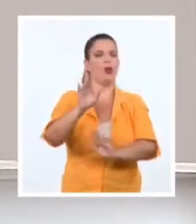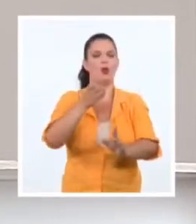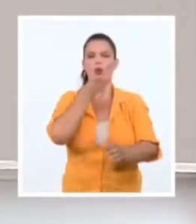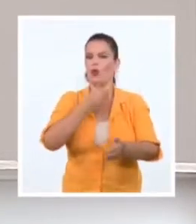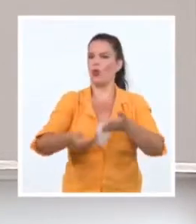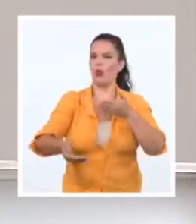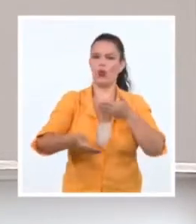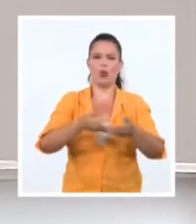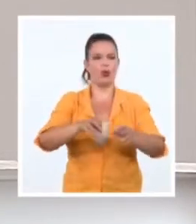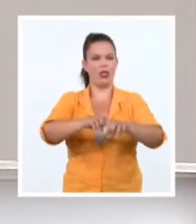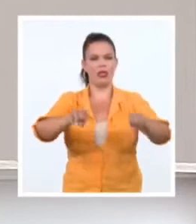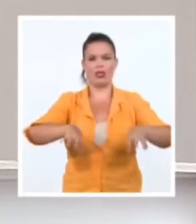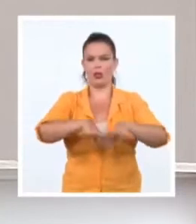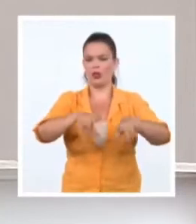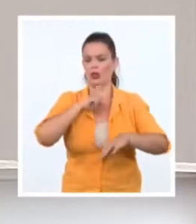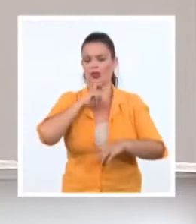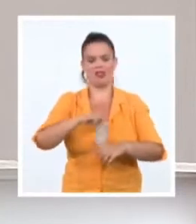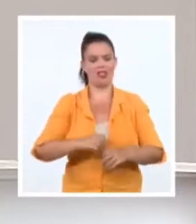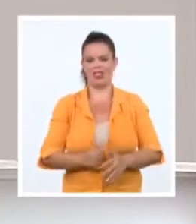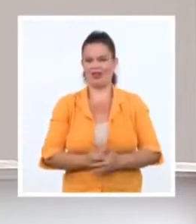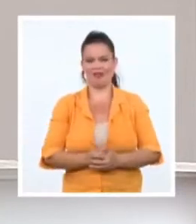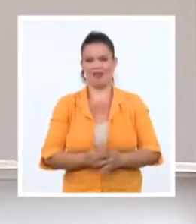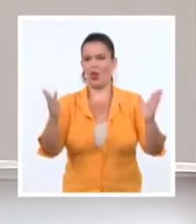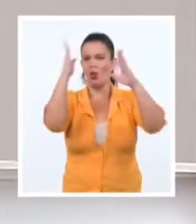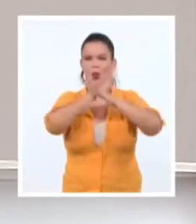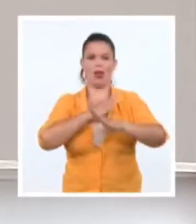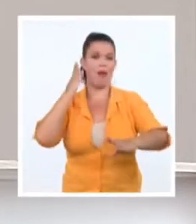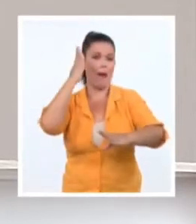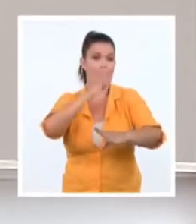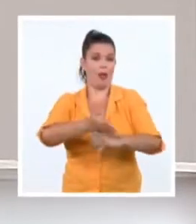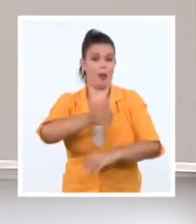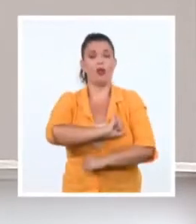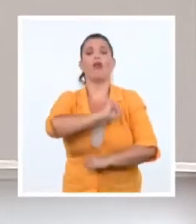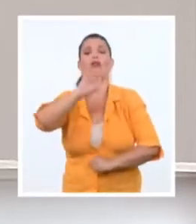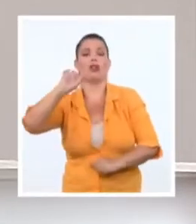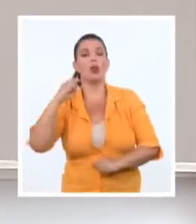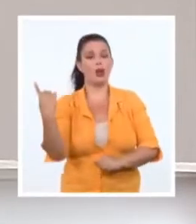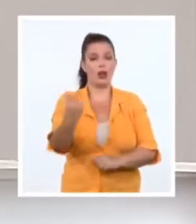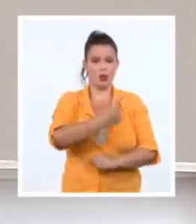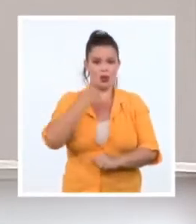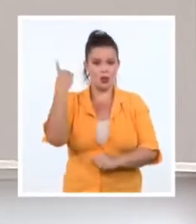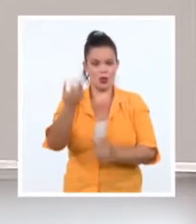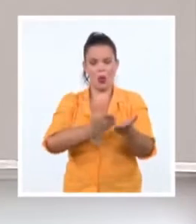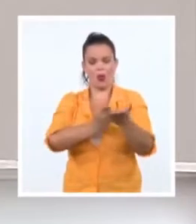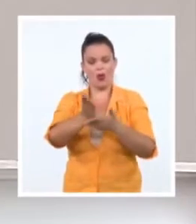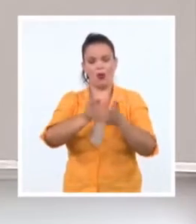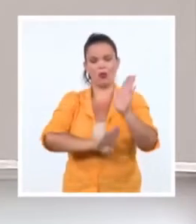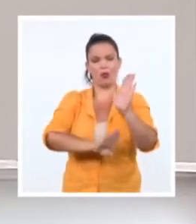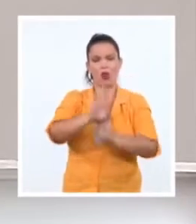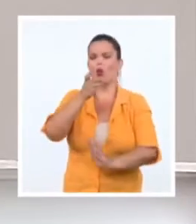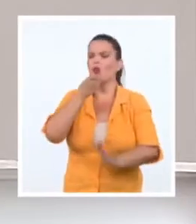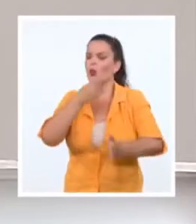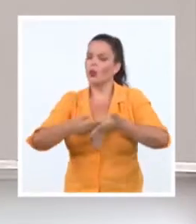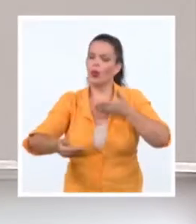adversidades colosales. No podrán impedir la victoria de Cuba frente a la subversión y el bloqueo